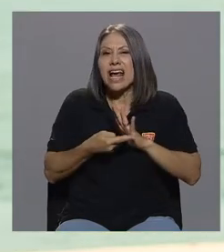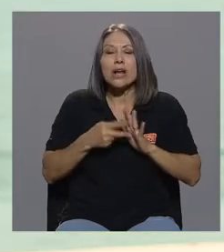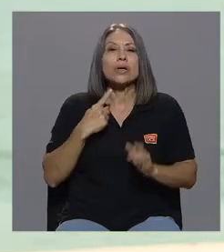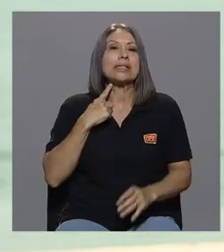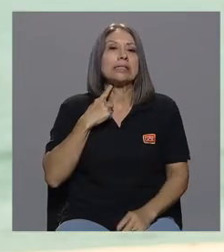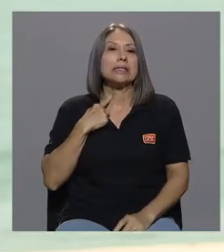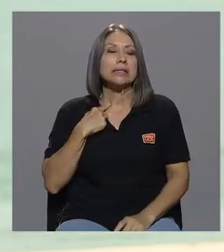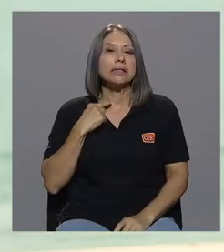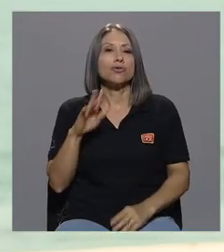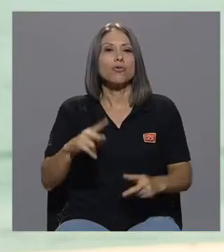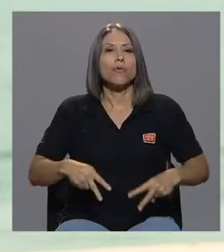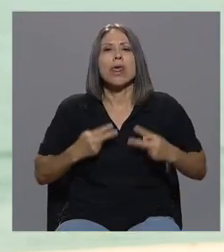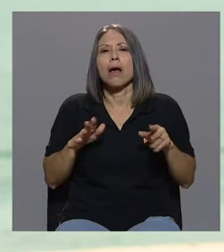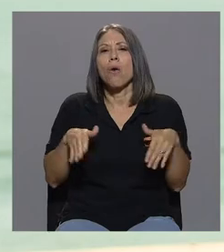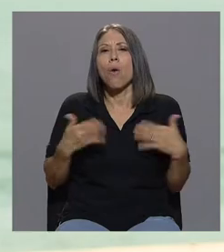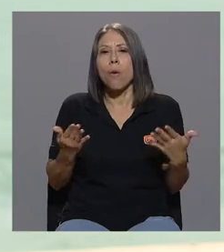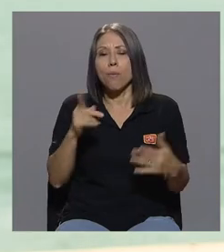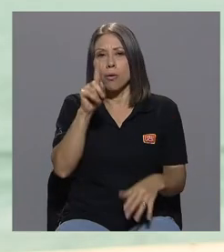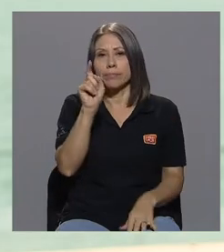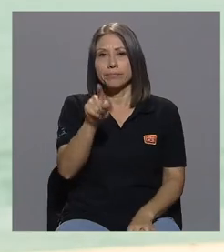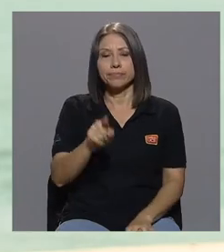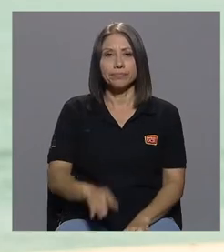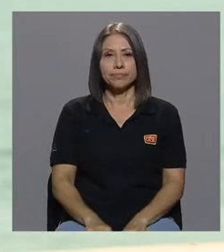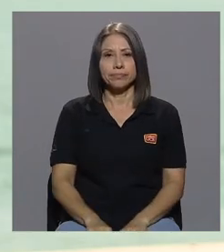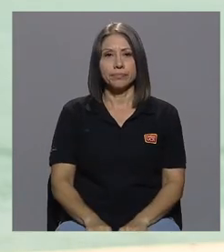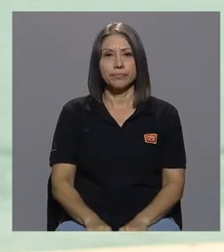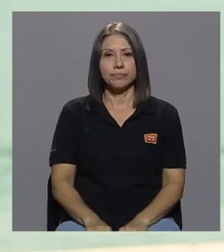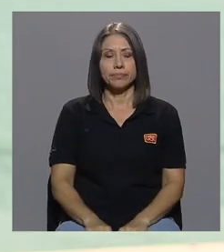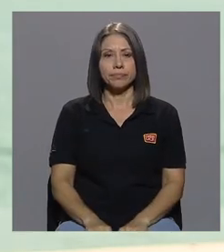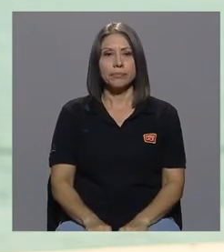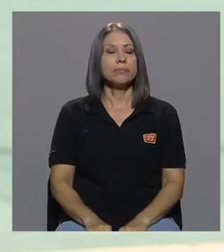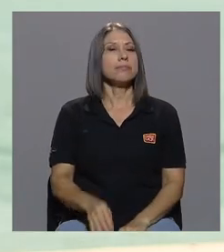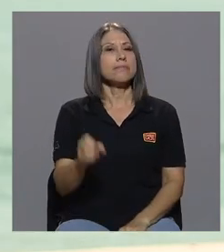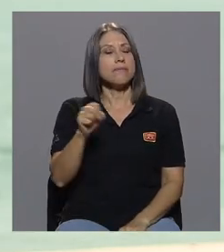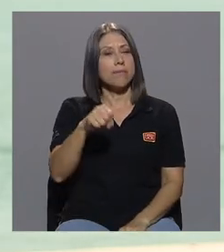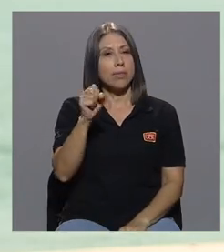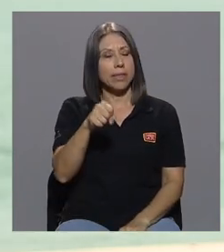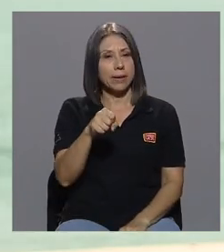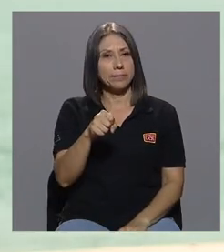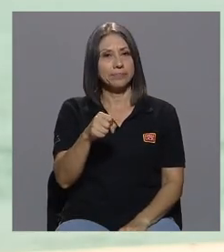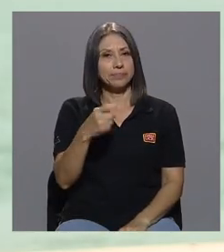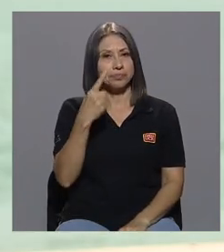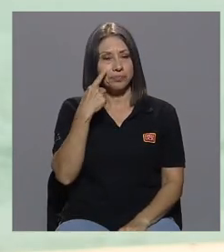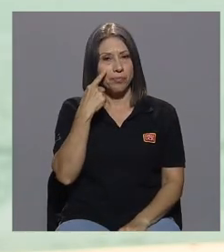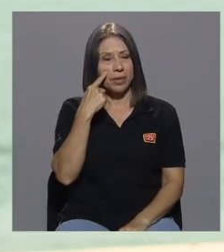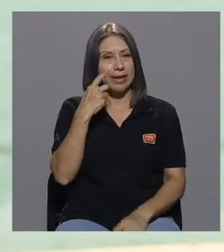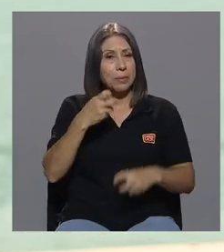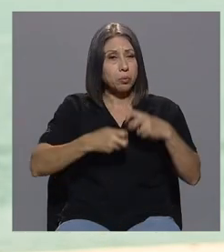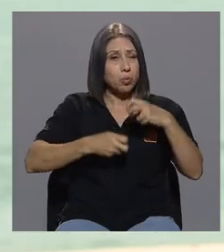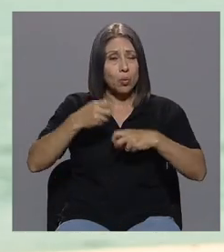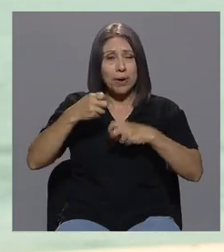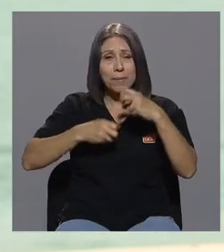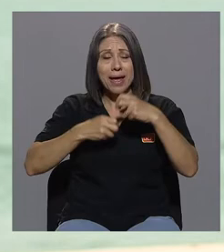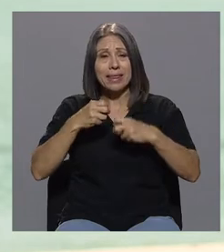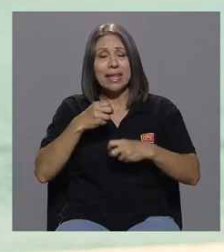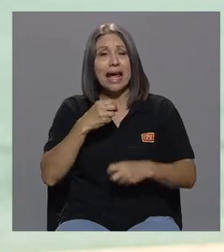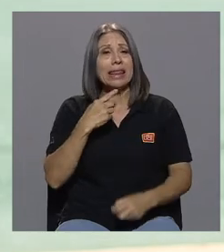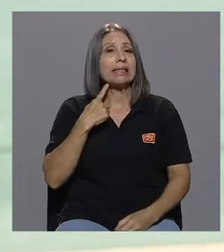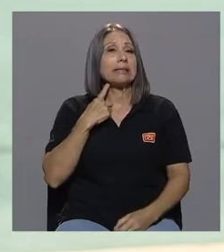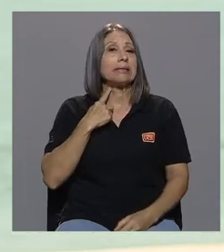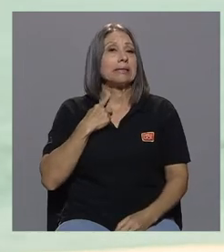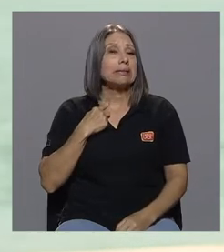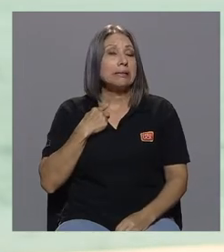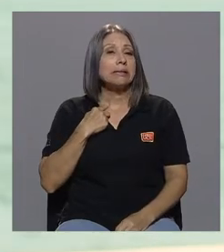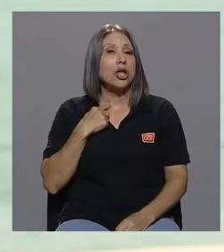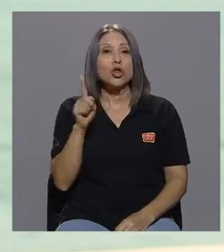su vida? claro, la problemática de las drogas es más que usar sustancias.